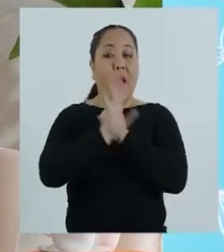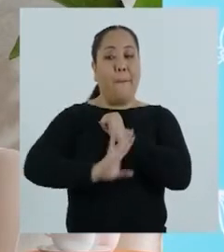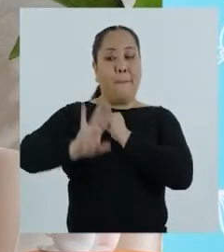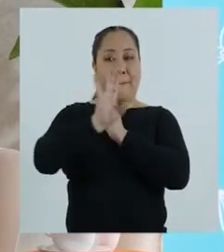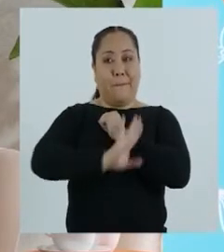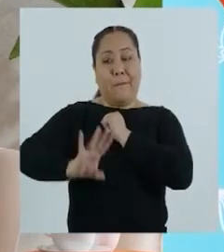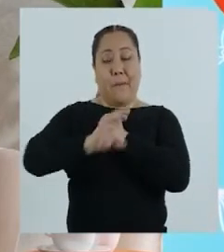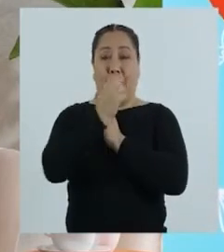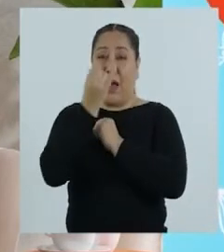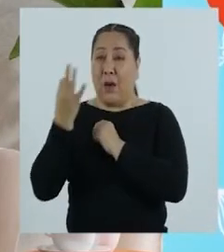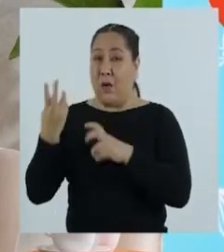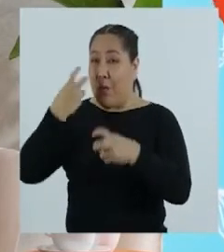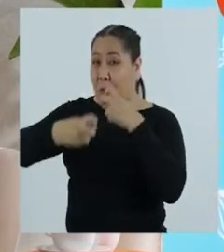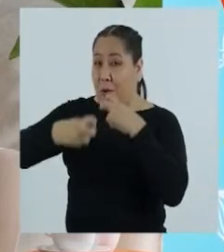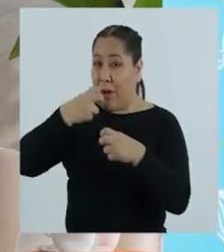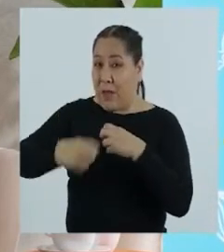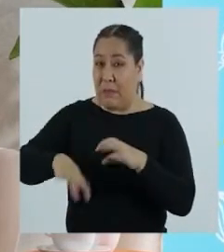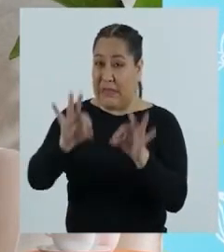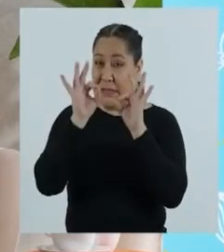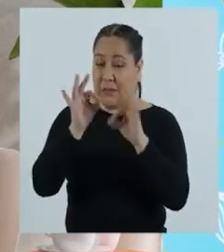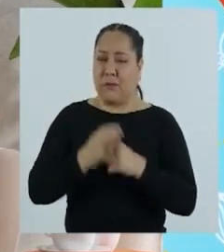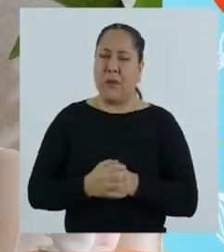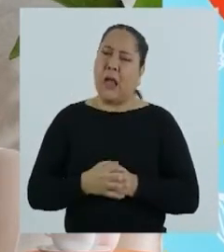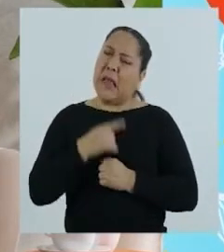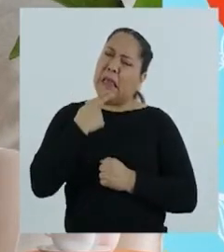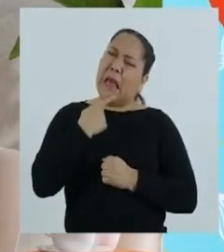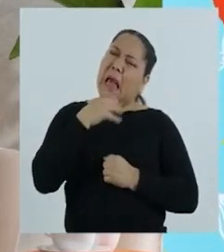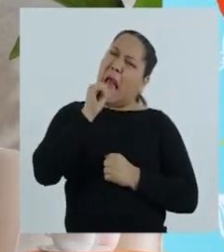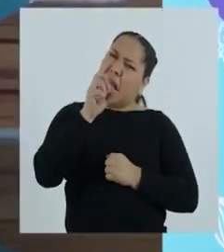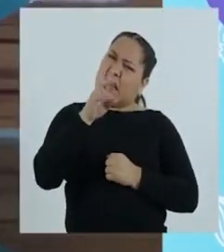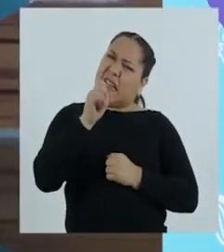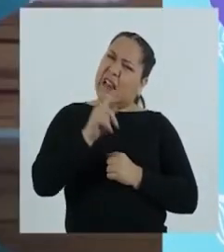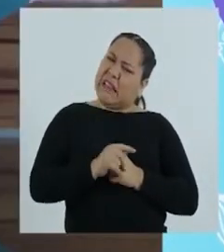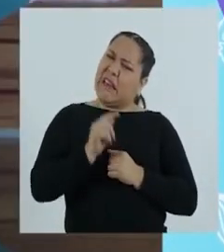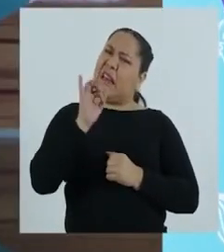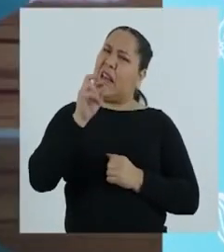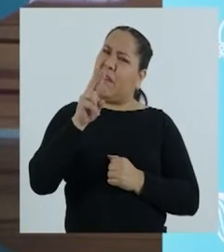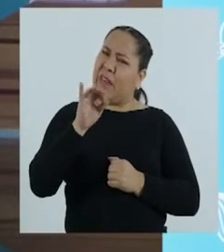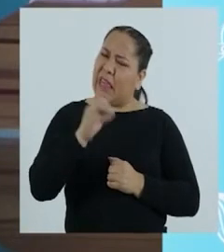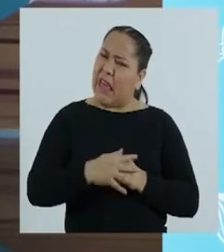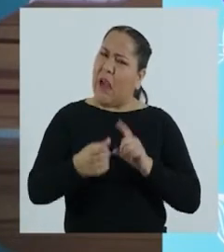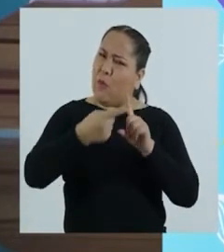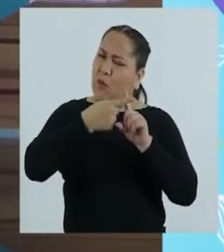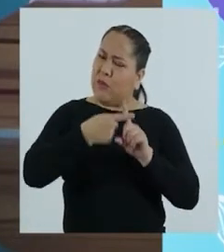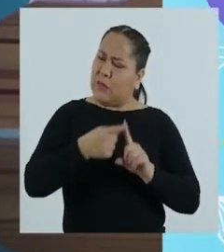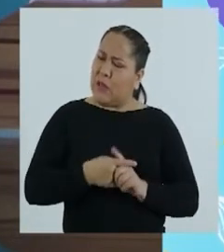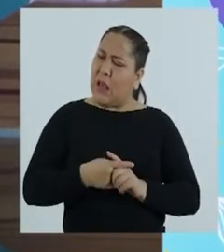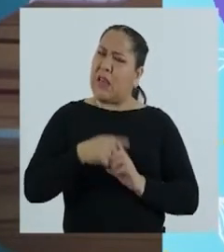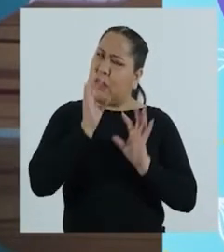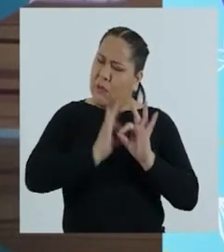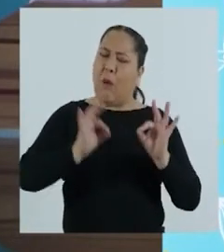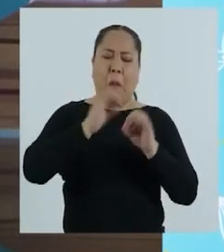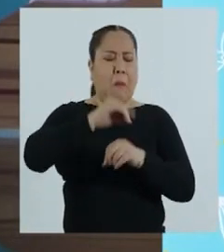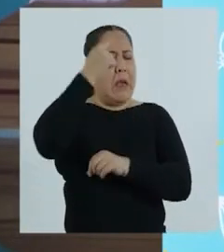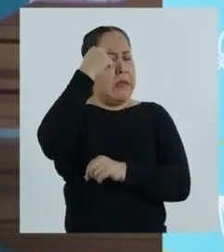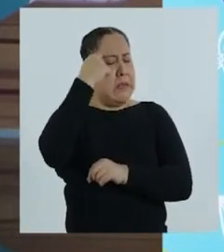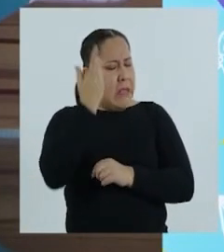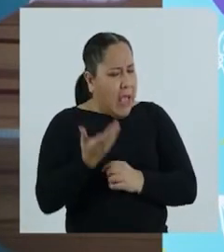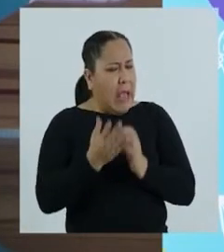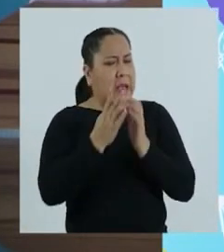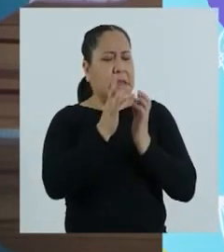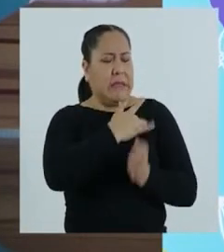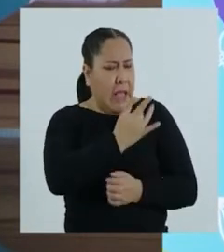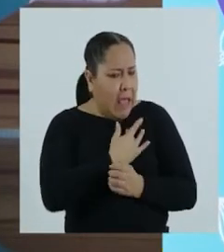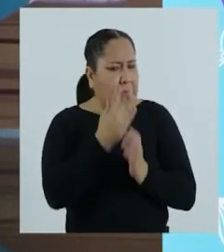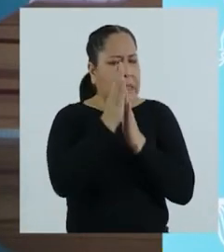personal y a protegernos de algunas situaciones de riesgo. La asertividad es muy importante. Expresar lo que uno